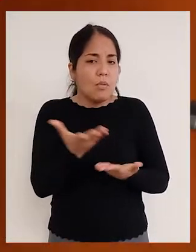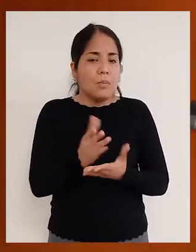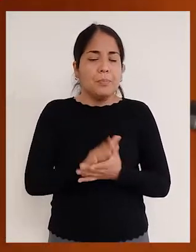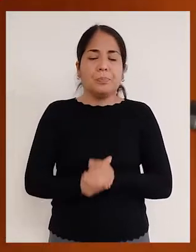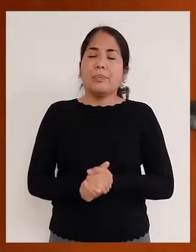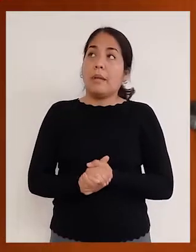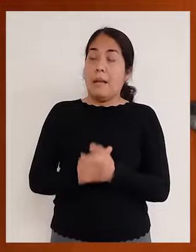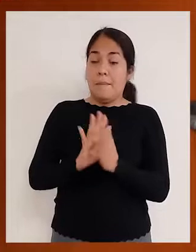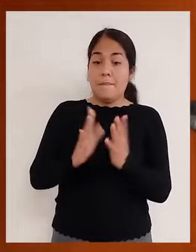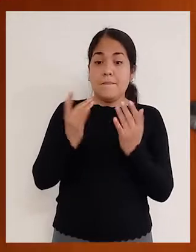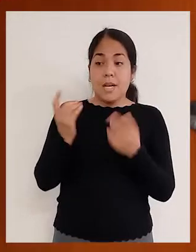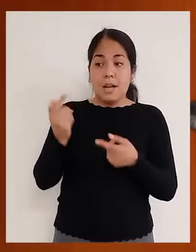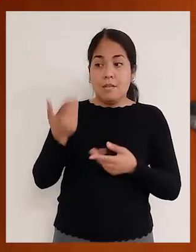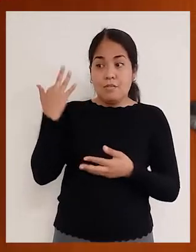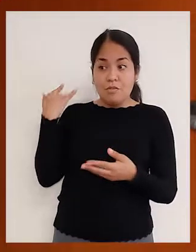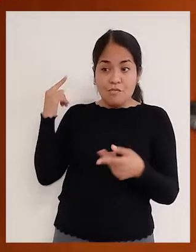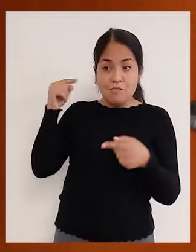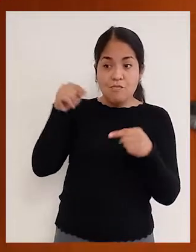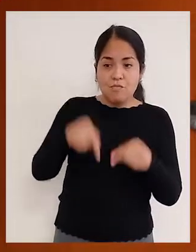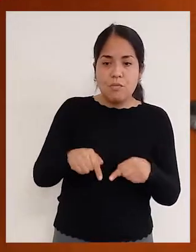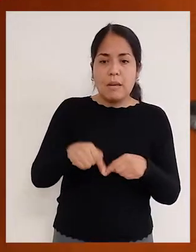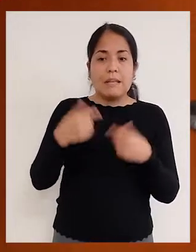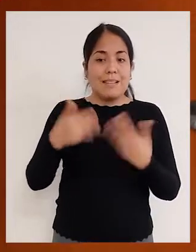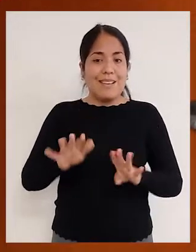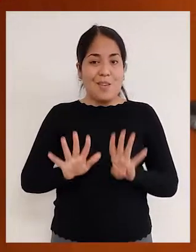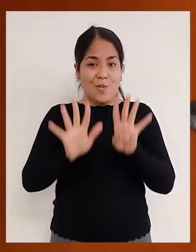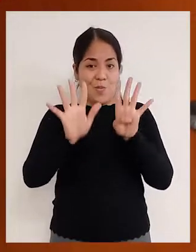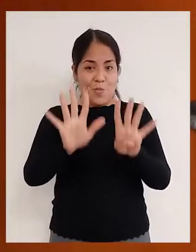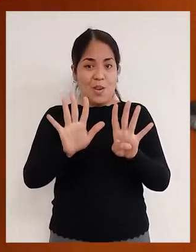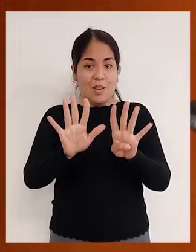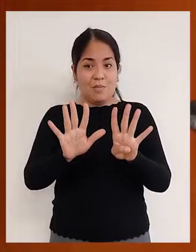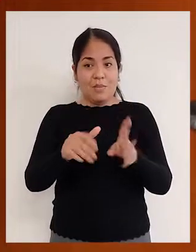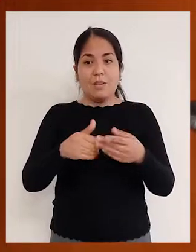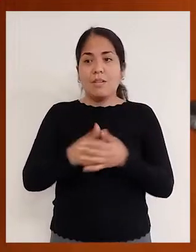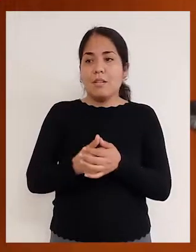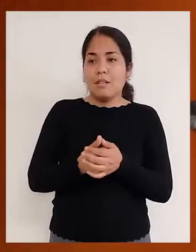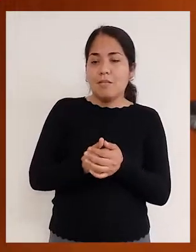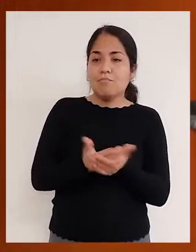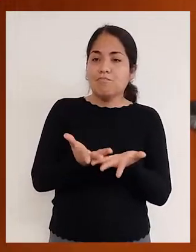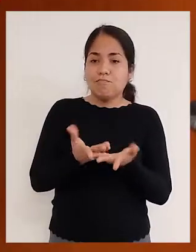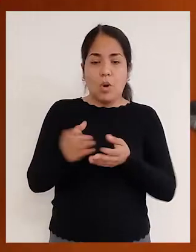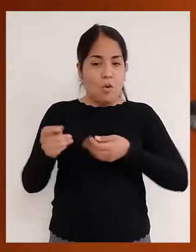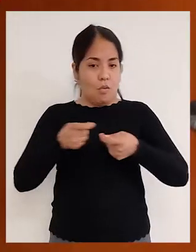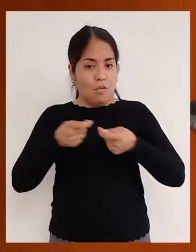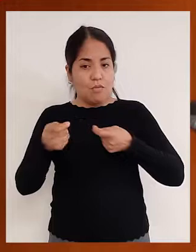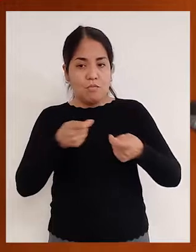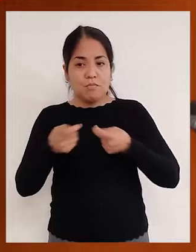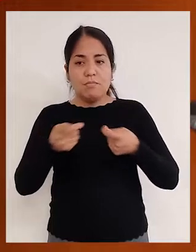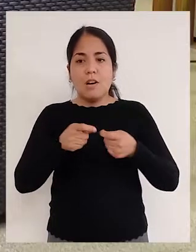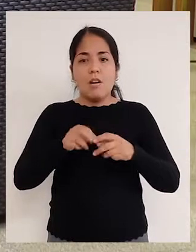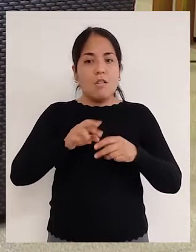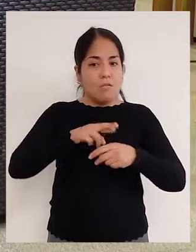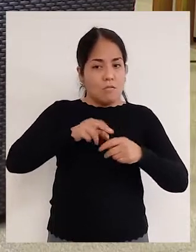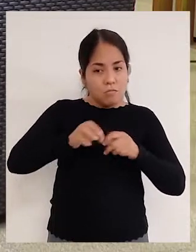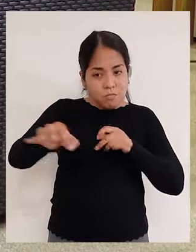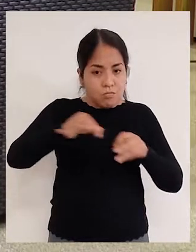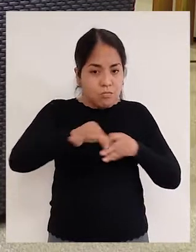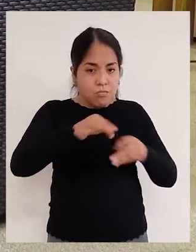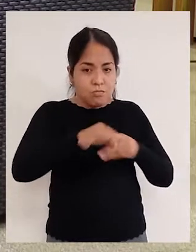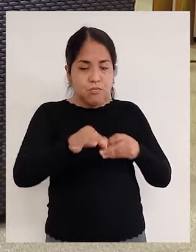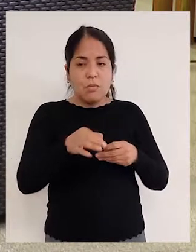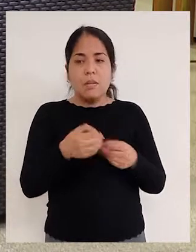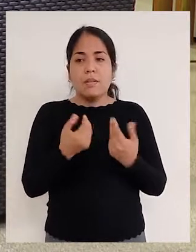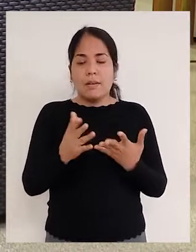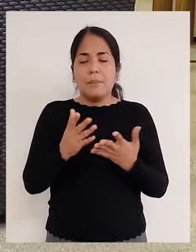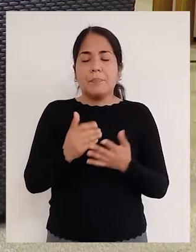Bueno, hasta el momento tenemos nueve gobiernos regionales que ya han pasado por el programa de fortalecimiento de capacidades. Lo que